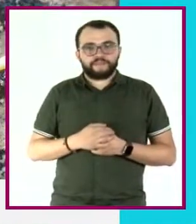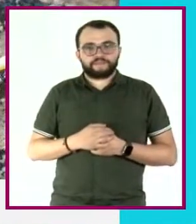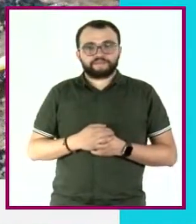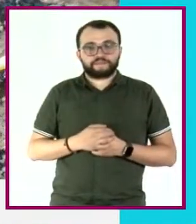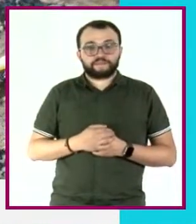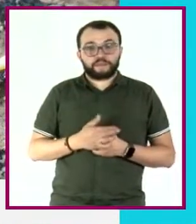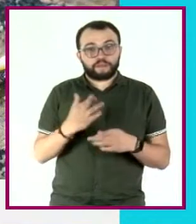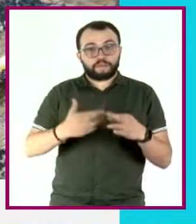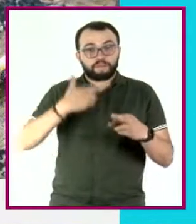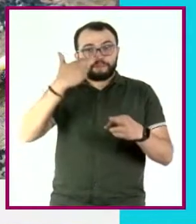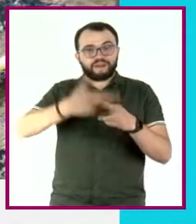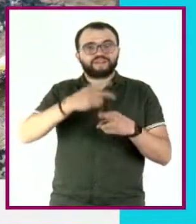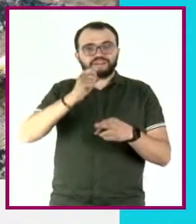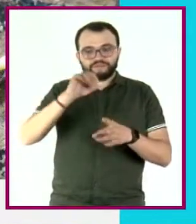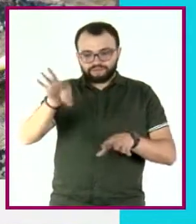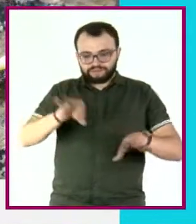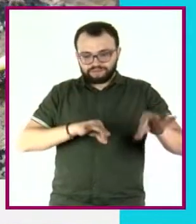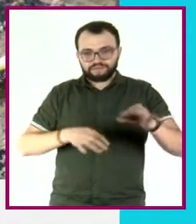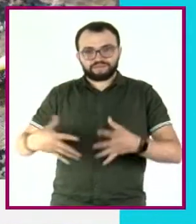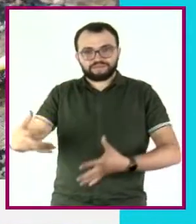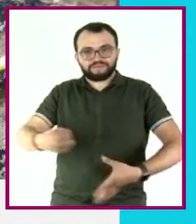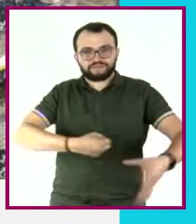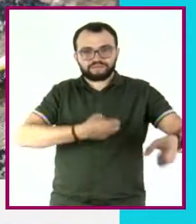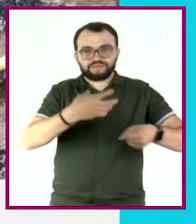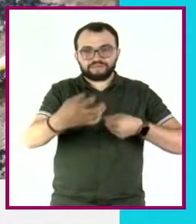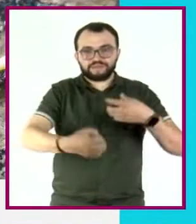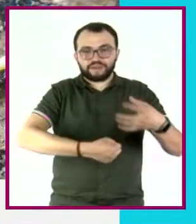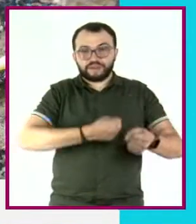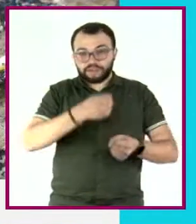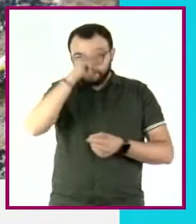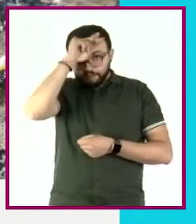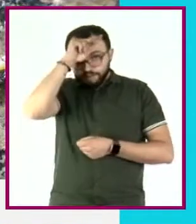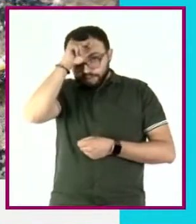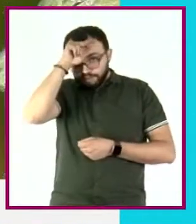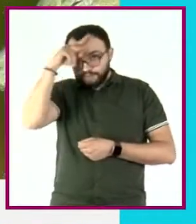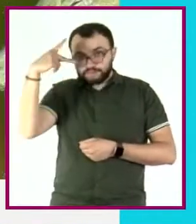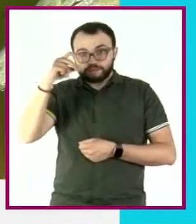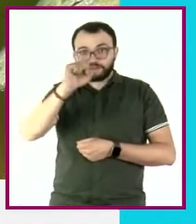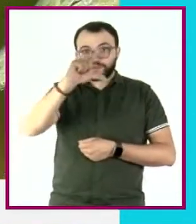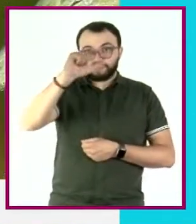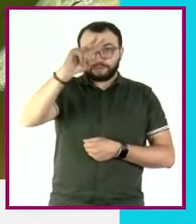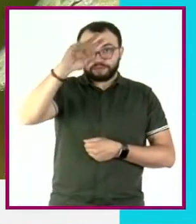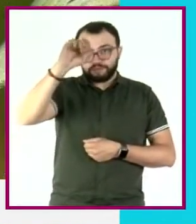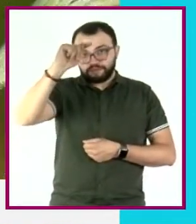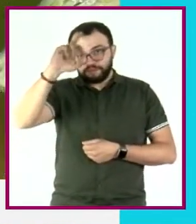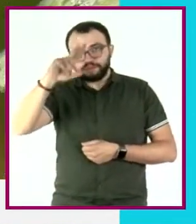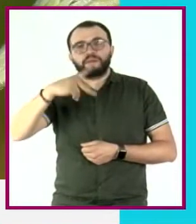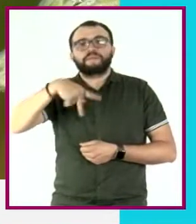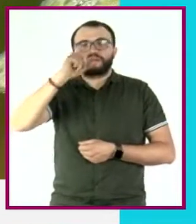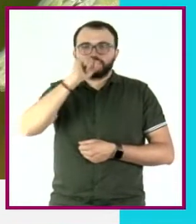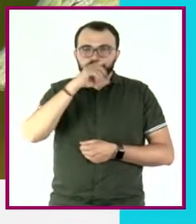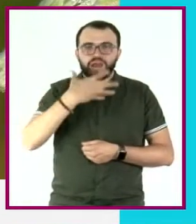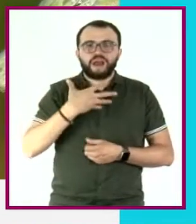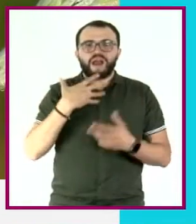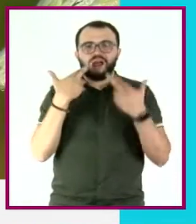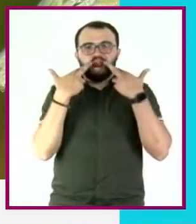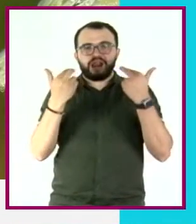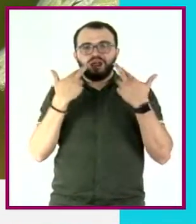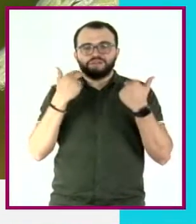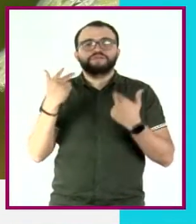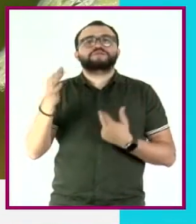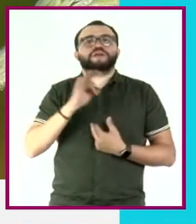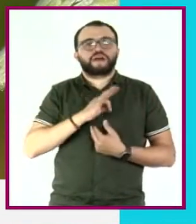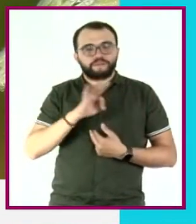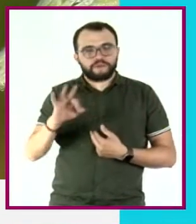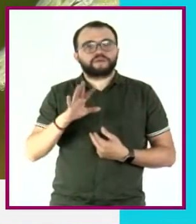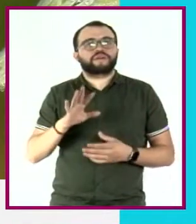recolección de los insectos comestibles es silvestre. Sin embargo, también existen granjas donde los crían. Eso permite que los insectos se